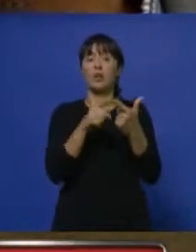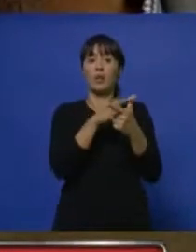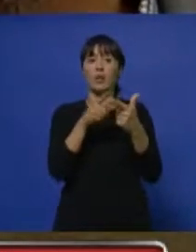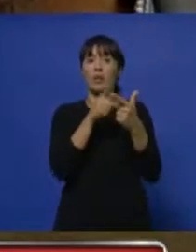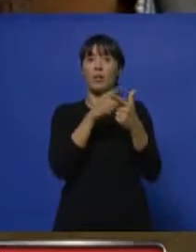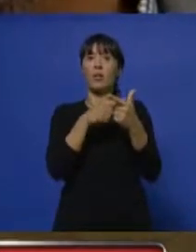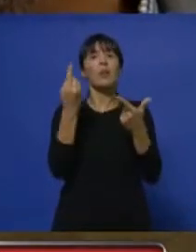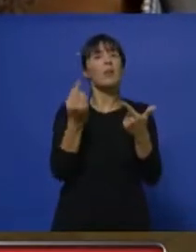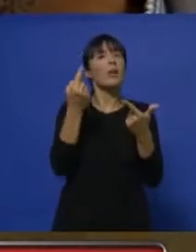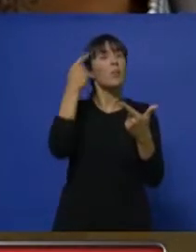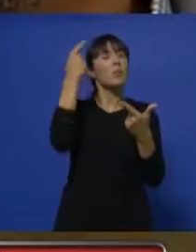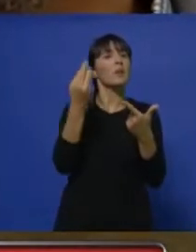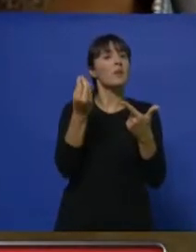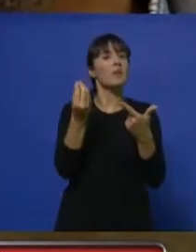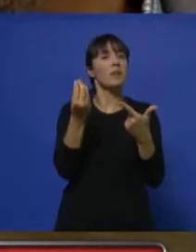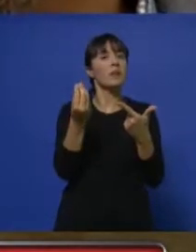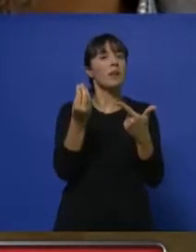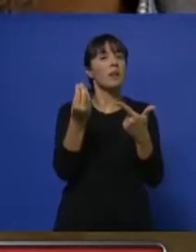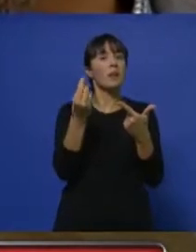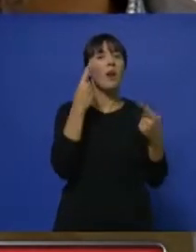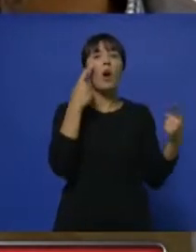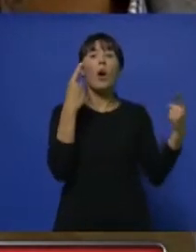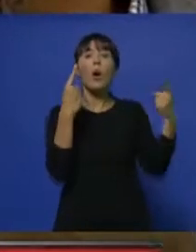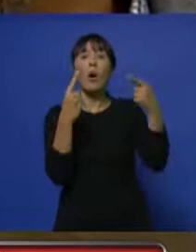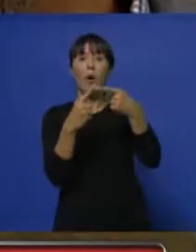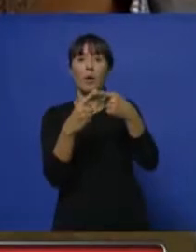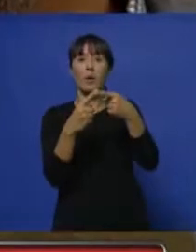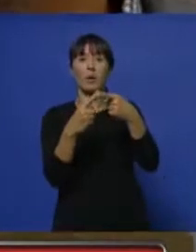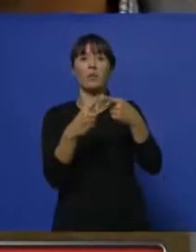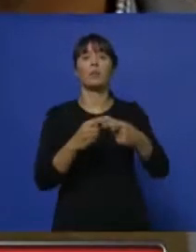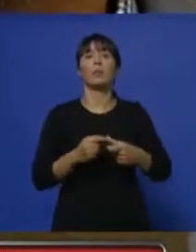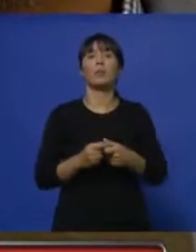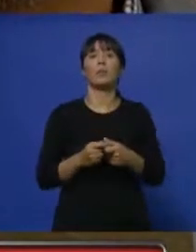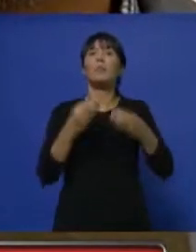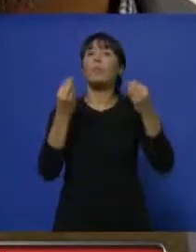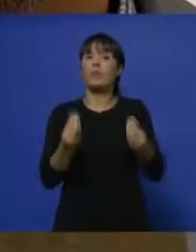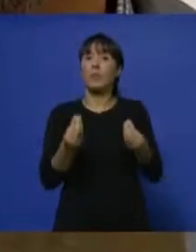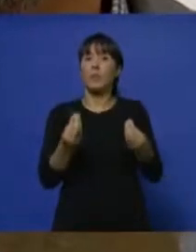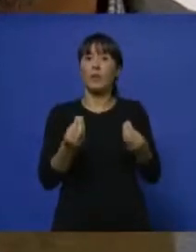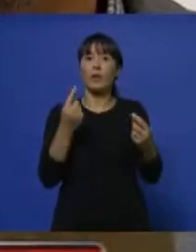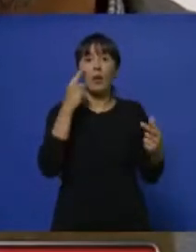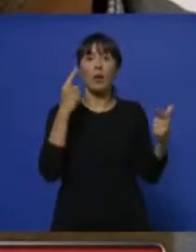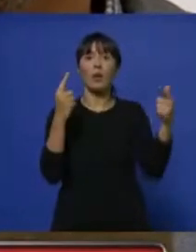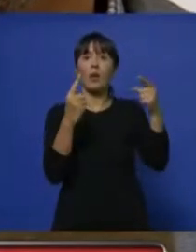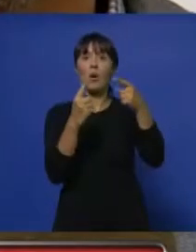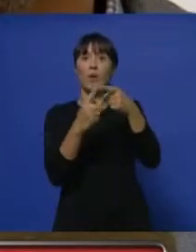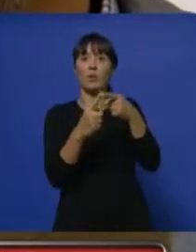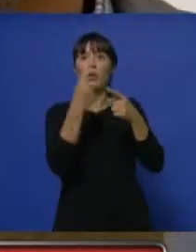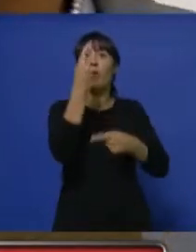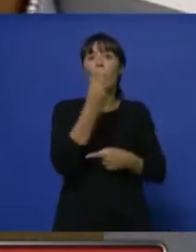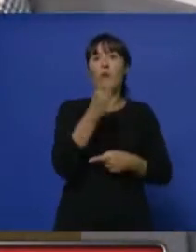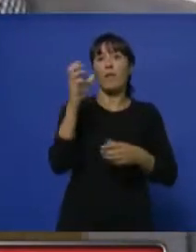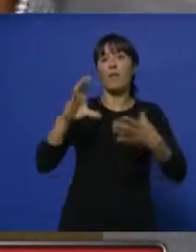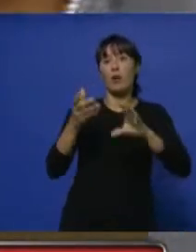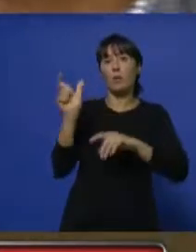de pensar un tiempo a los fines de comunicar fuertemente la unificación del sistema. Ustedes saben que hasta